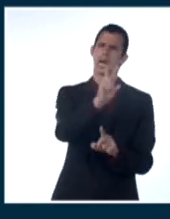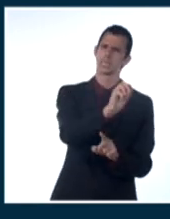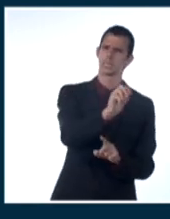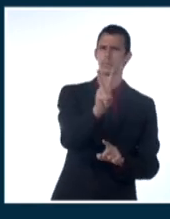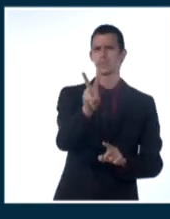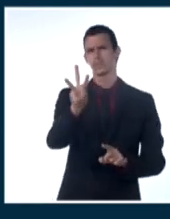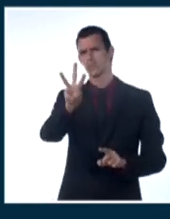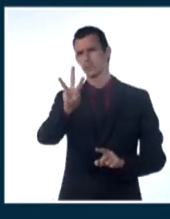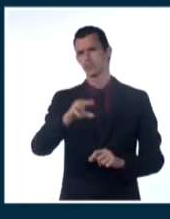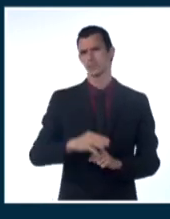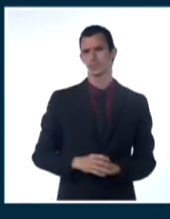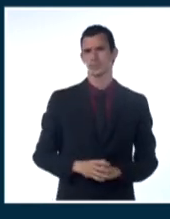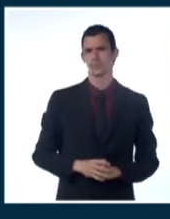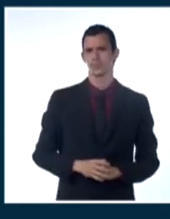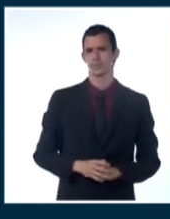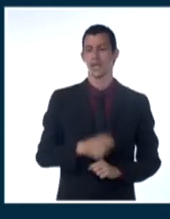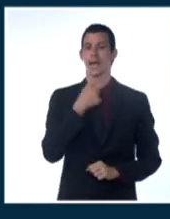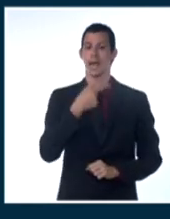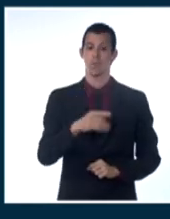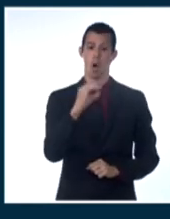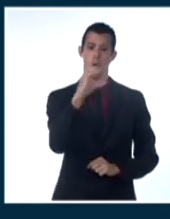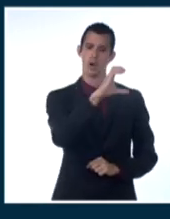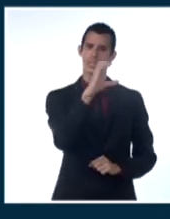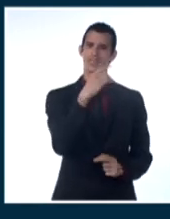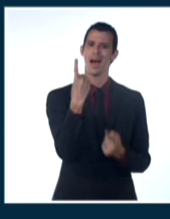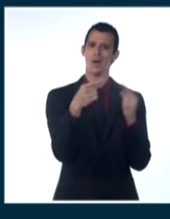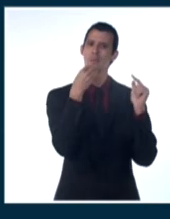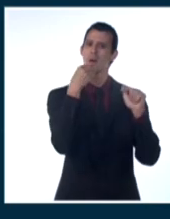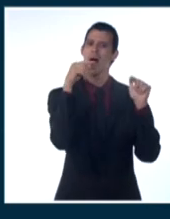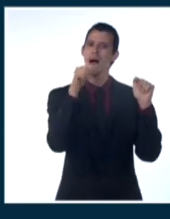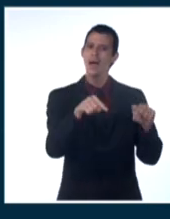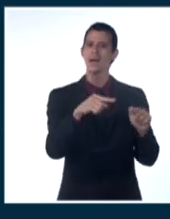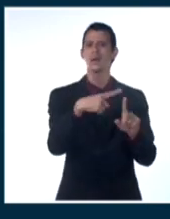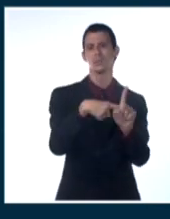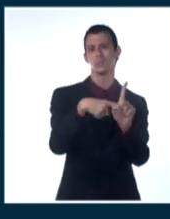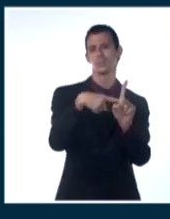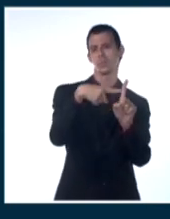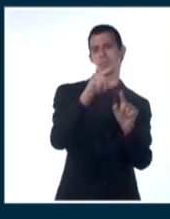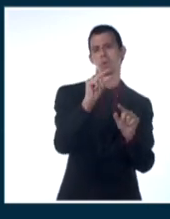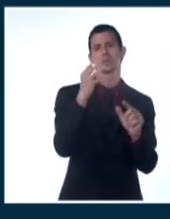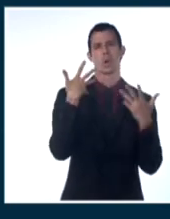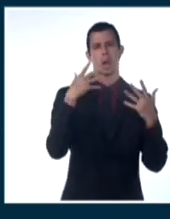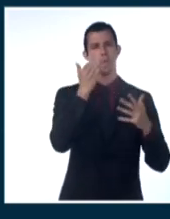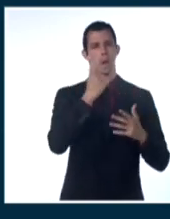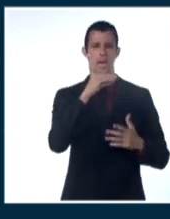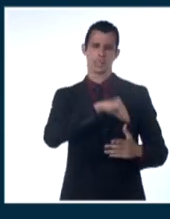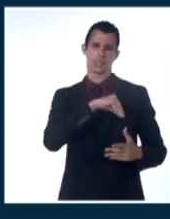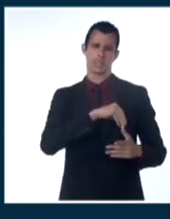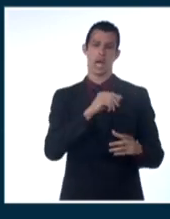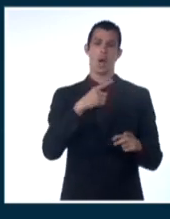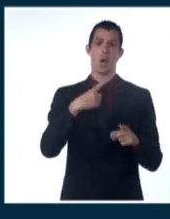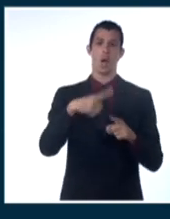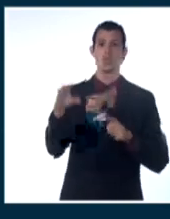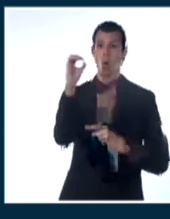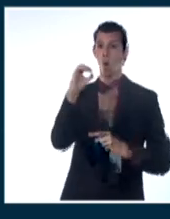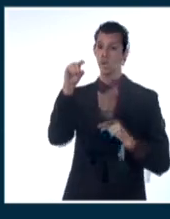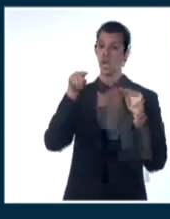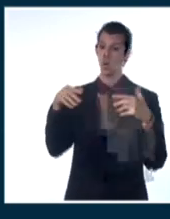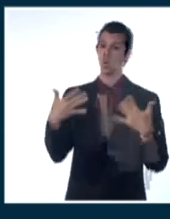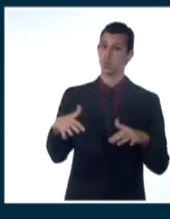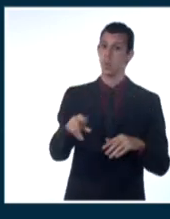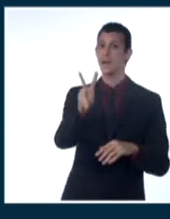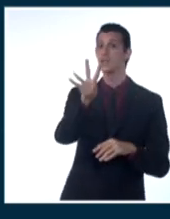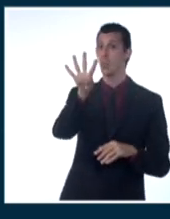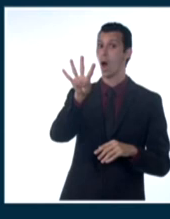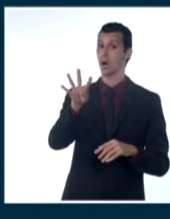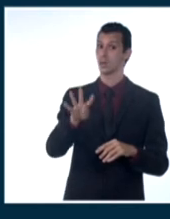inferiores en algunos puntos del interior, sobre todo del occidente, y superiores en localidades costeras de la región oriental, donde pueden llegar hasta los 24 grados Celsius. Para la tarde, temperaturas